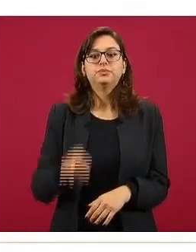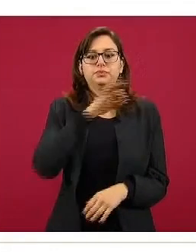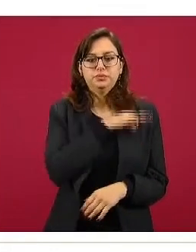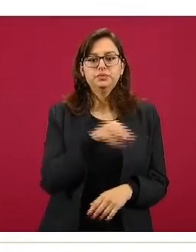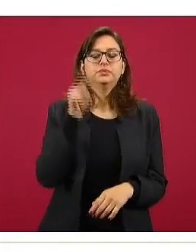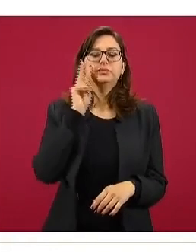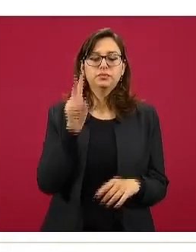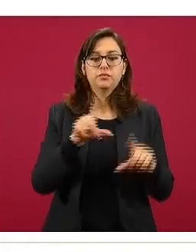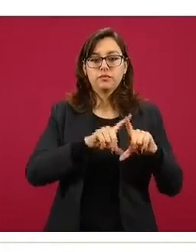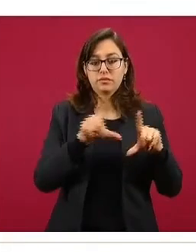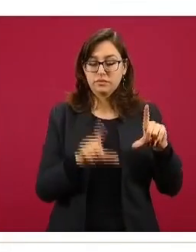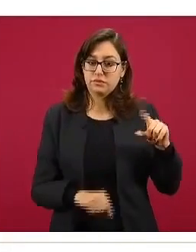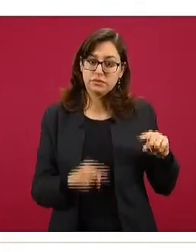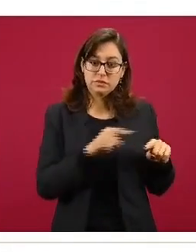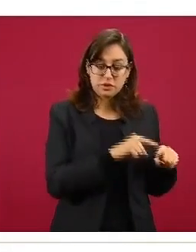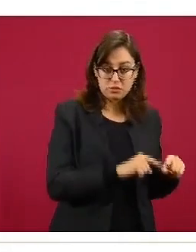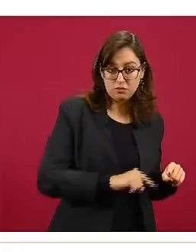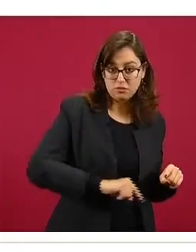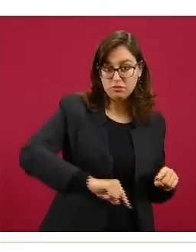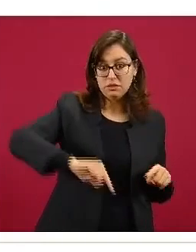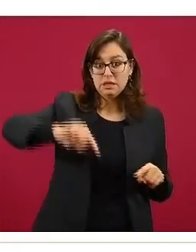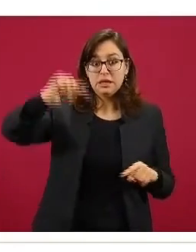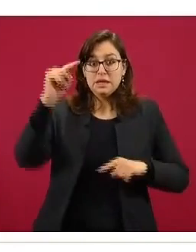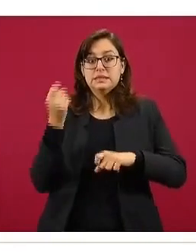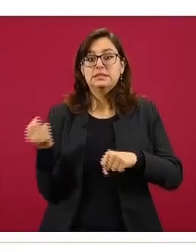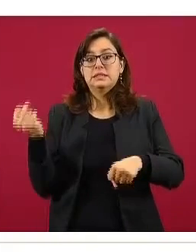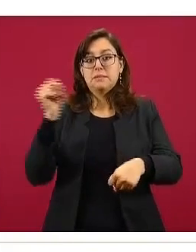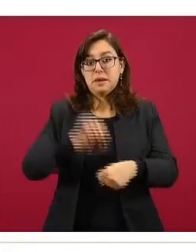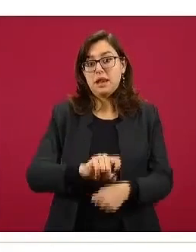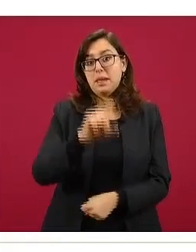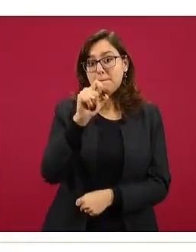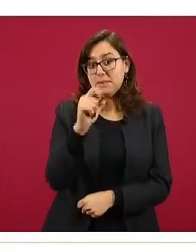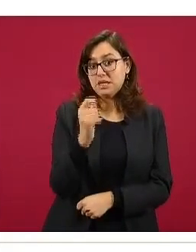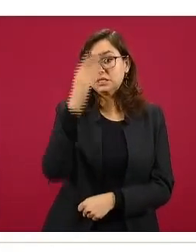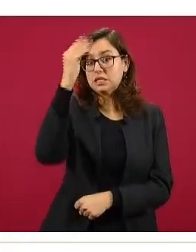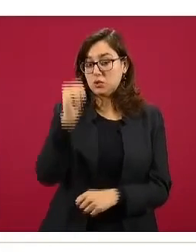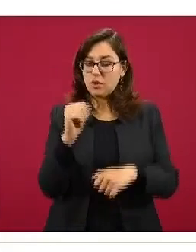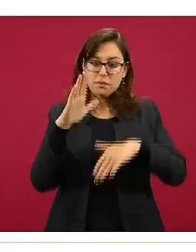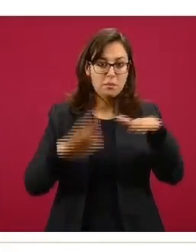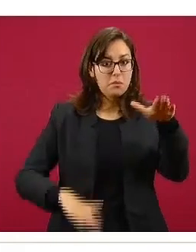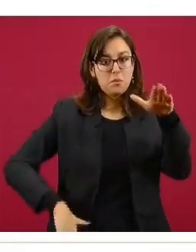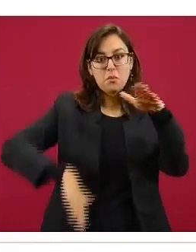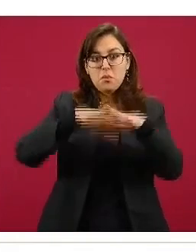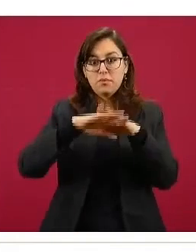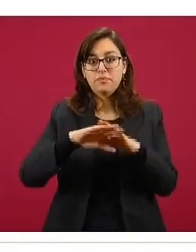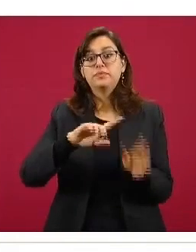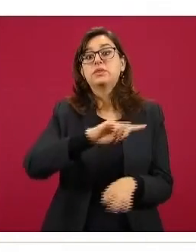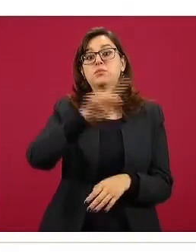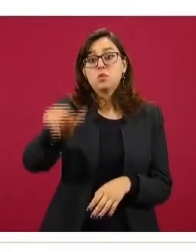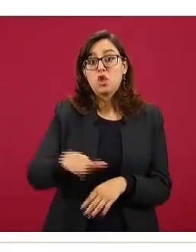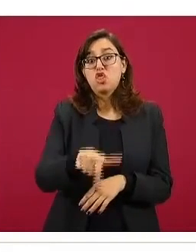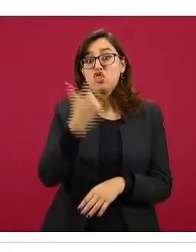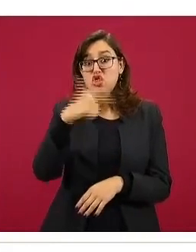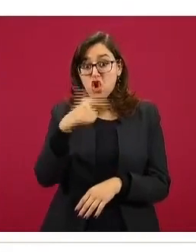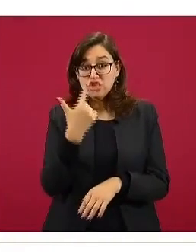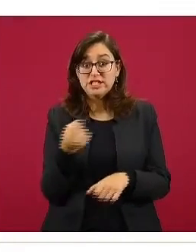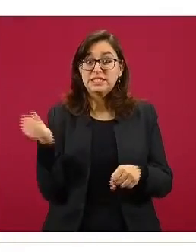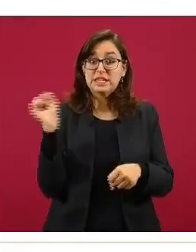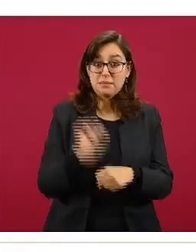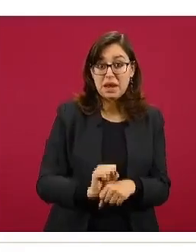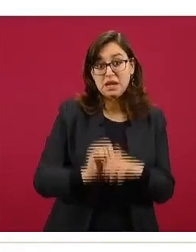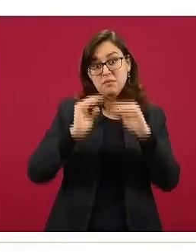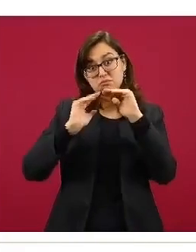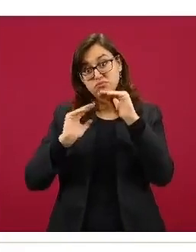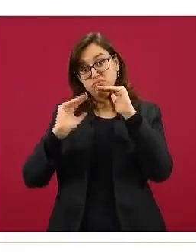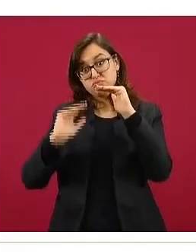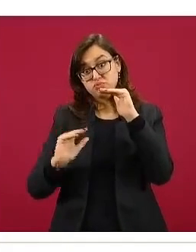nacional, llegó un punto máximo en la semana 29, y posteriormente tuvimos 12 semanas de reducción, pero a